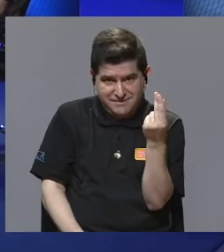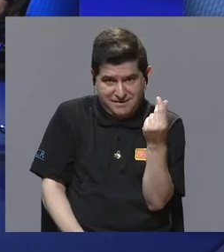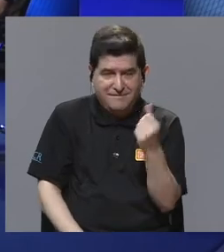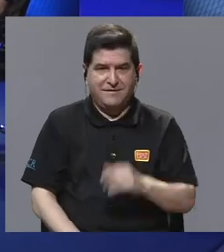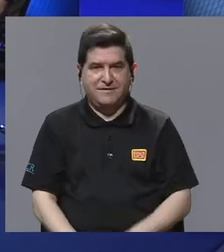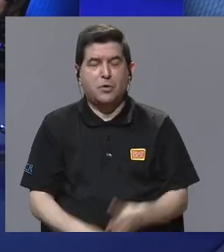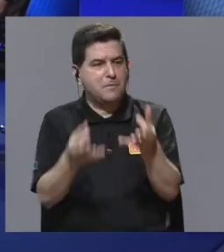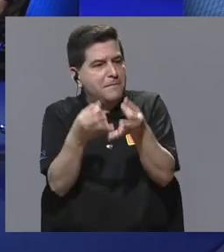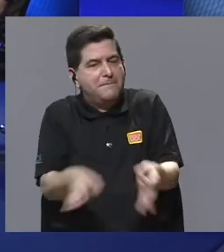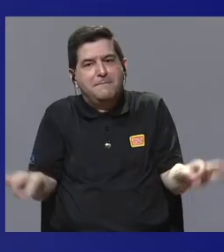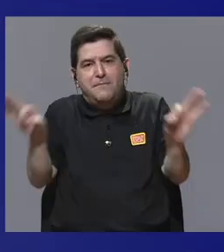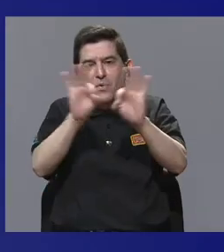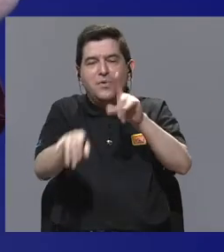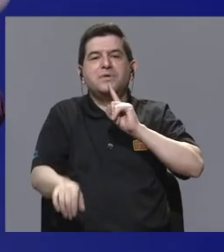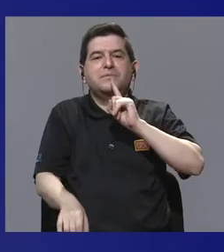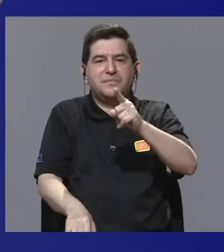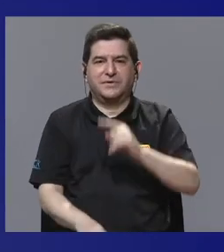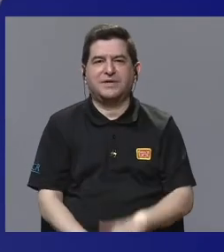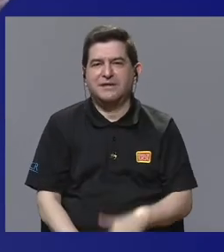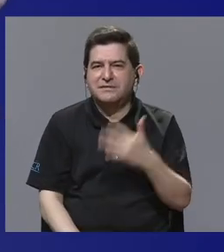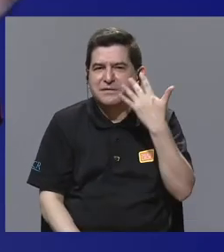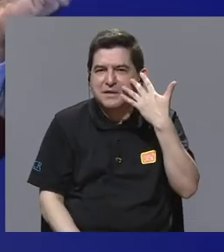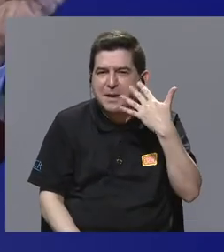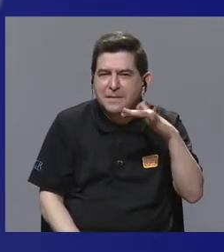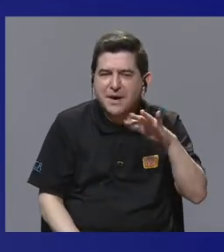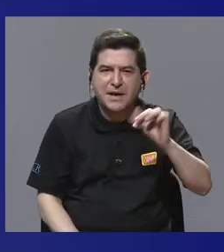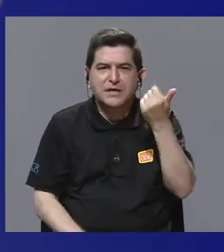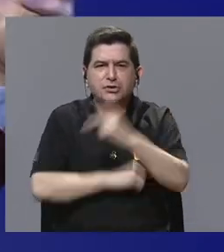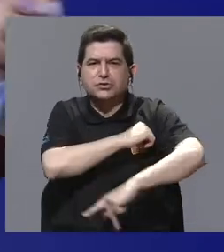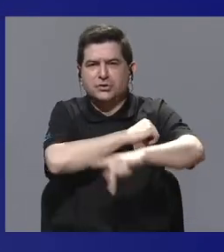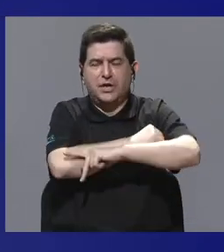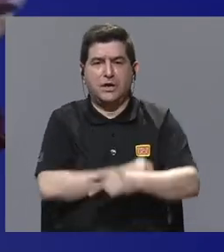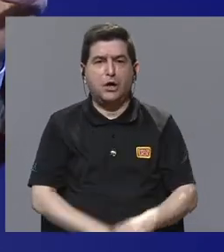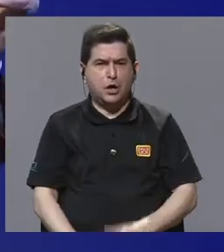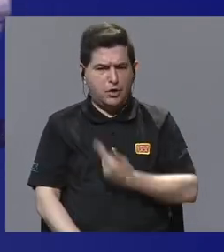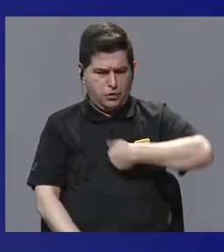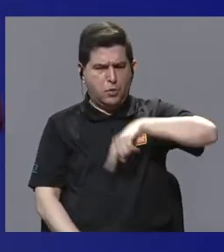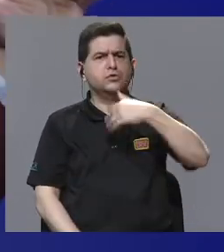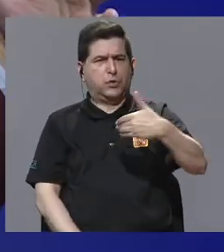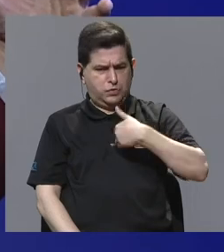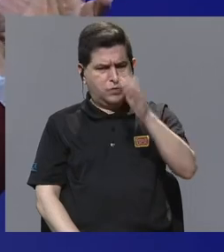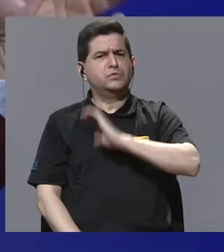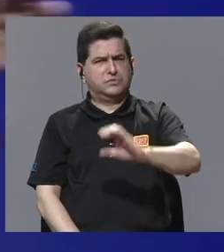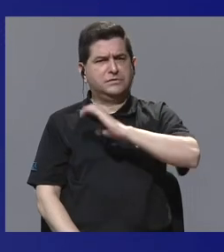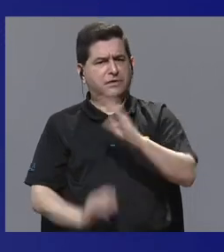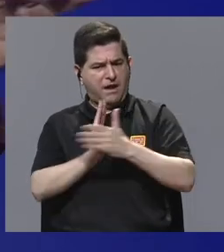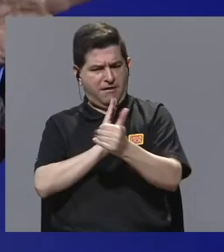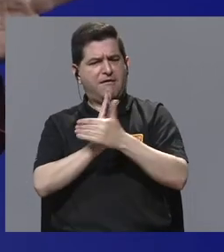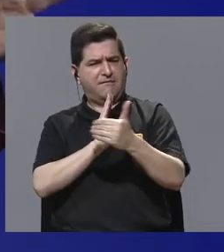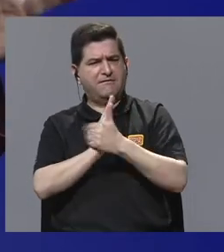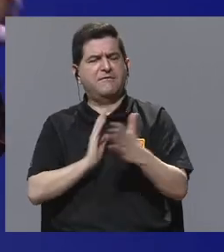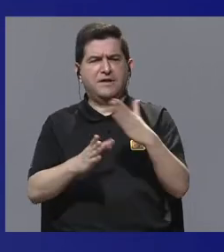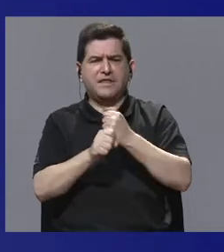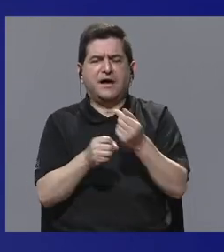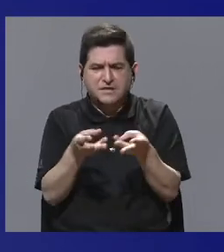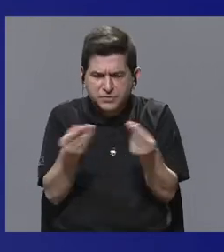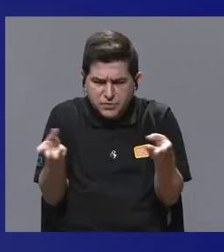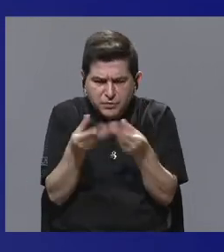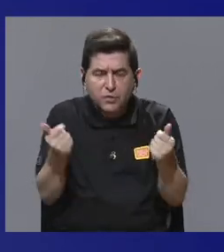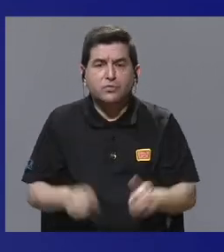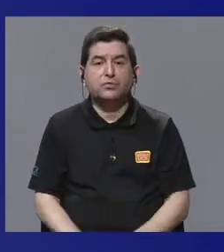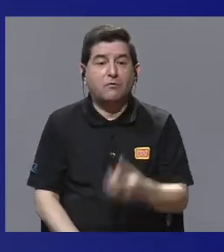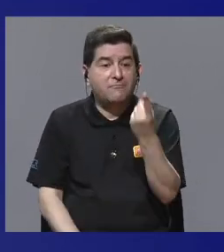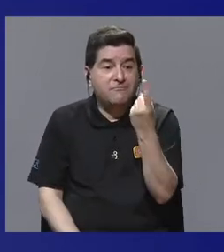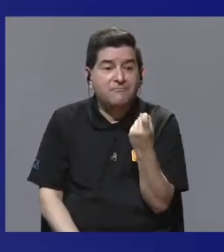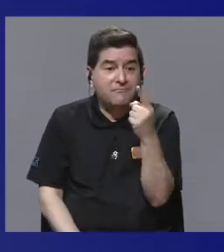Importante eso que decís, Roberto, parece de otro país, no, es que nosotros tenemos la calidad, el talento para hacer estas producciones, lo que hace falta es